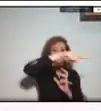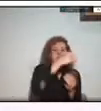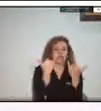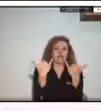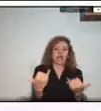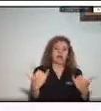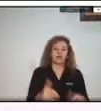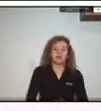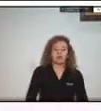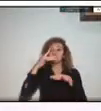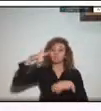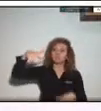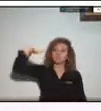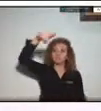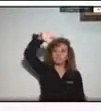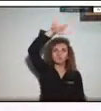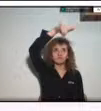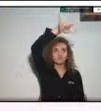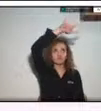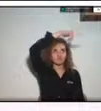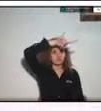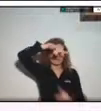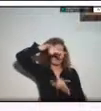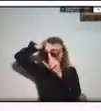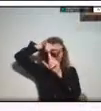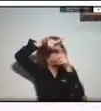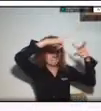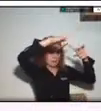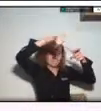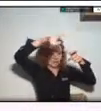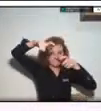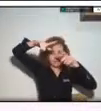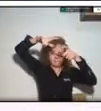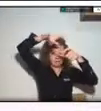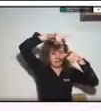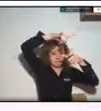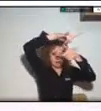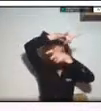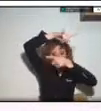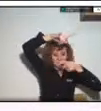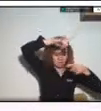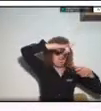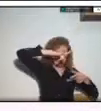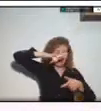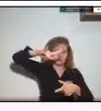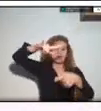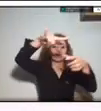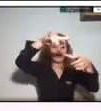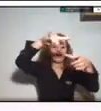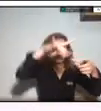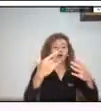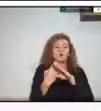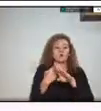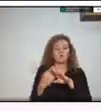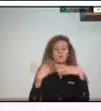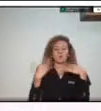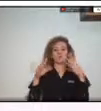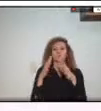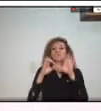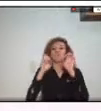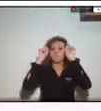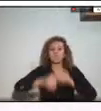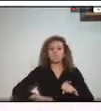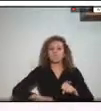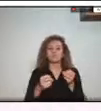gestión del riesgo las nuevas tecnologías nos llevan a considerar el uso de estas herramientas entendiendo las capacidades técnicas y